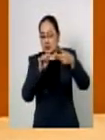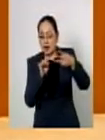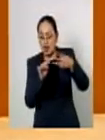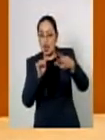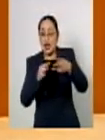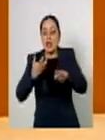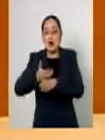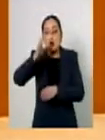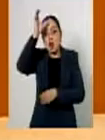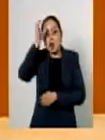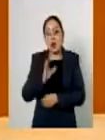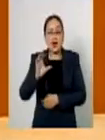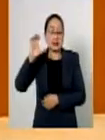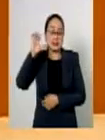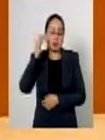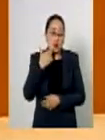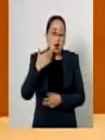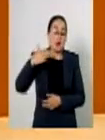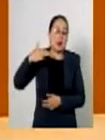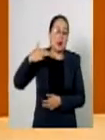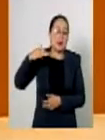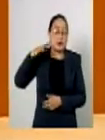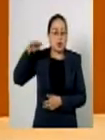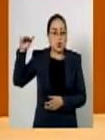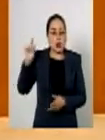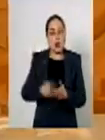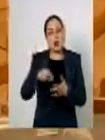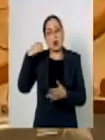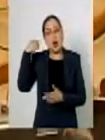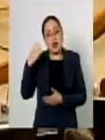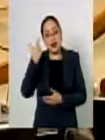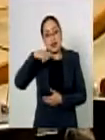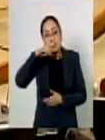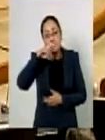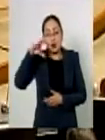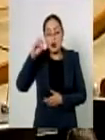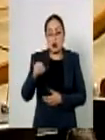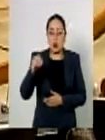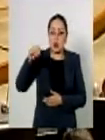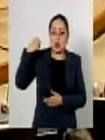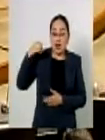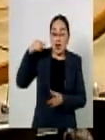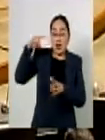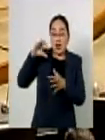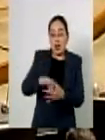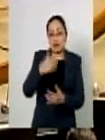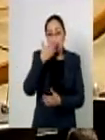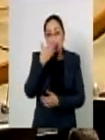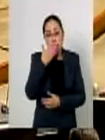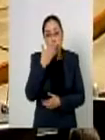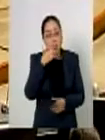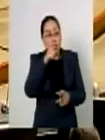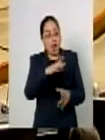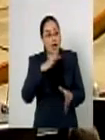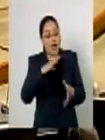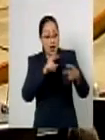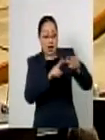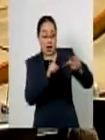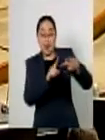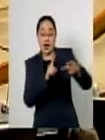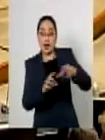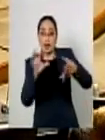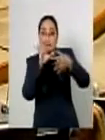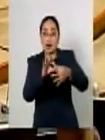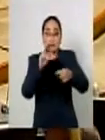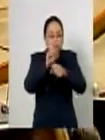Chihuahua, Michoacán Nuevo León, Oaxaca, Quintana Roo y Sonora con endeudamiento en observación el